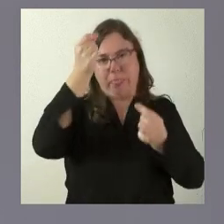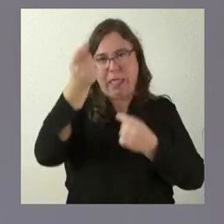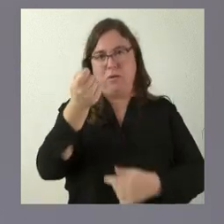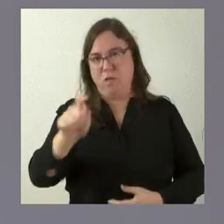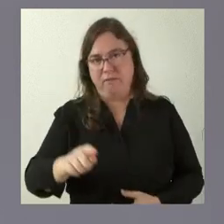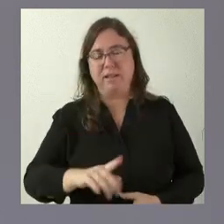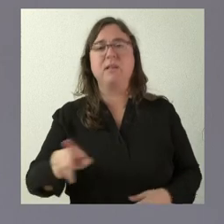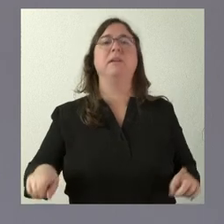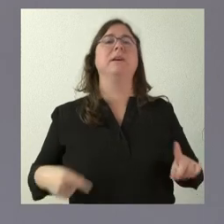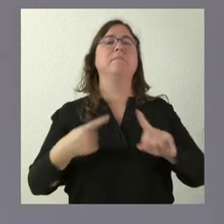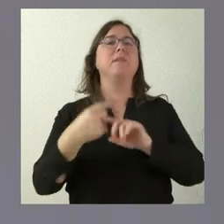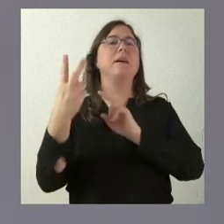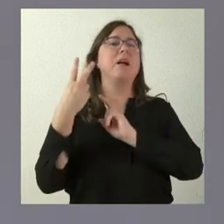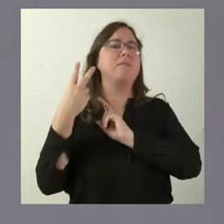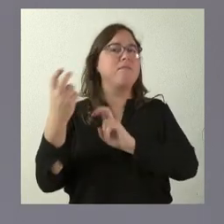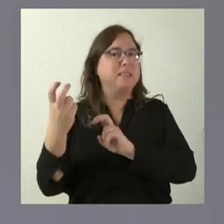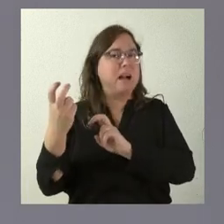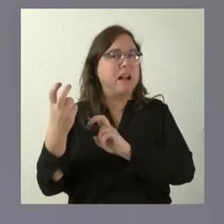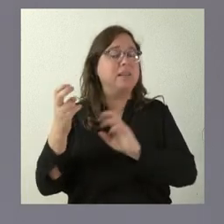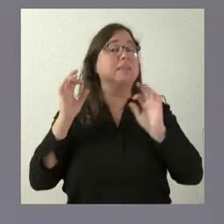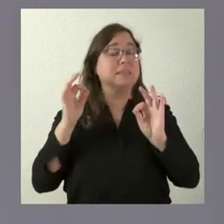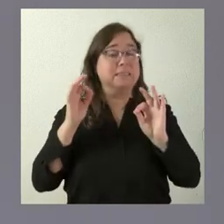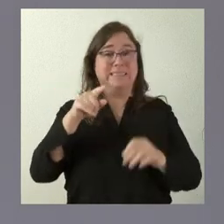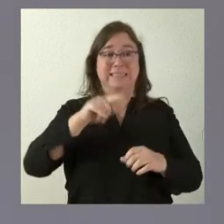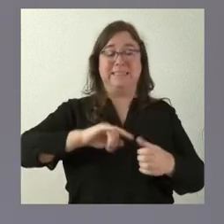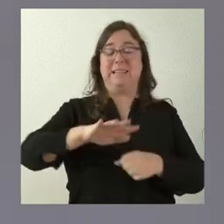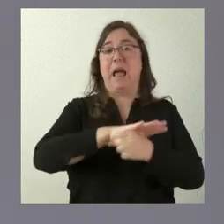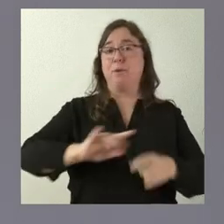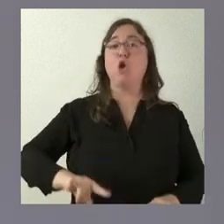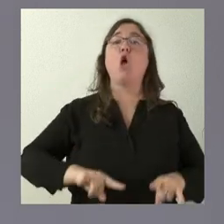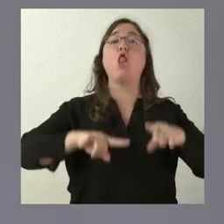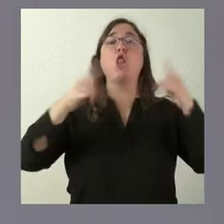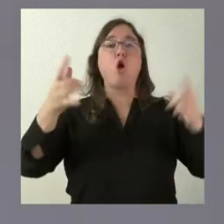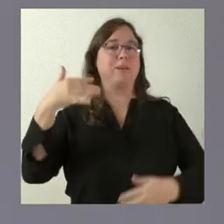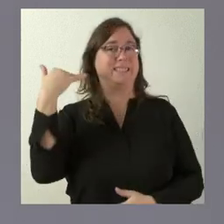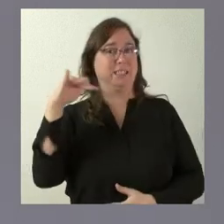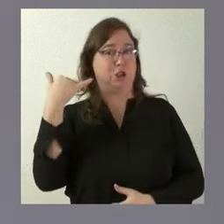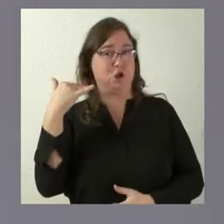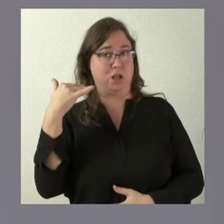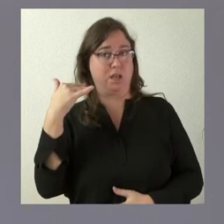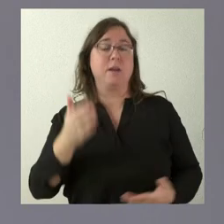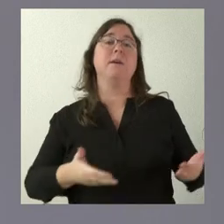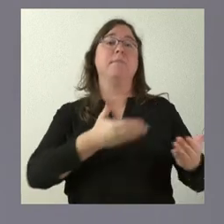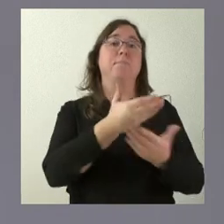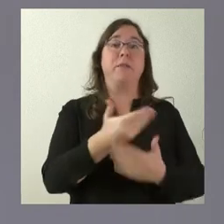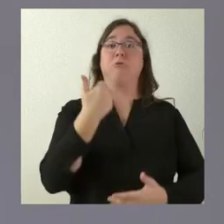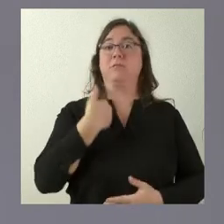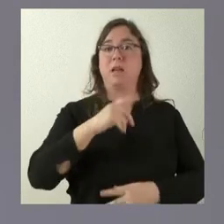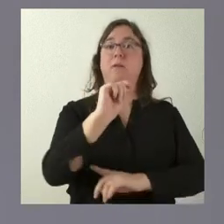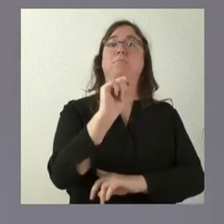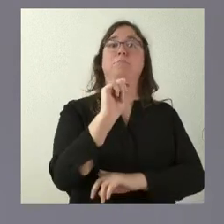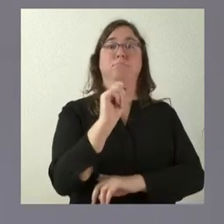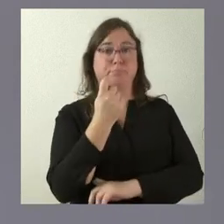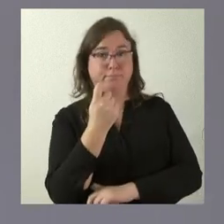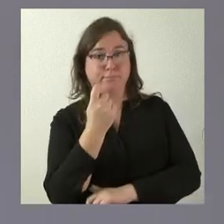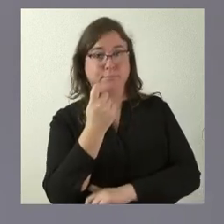y por tanto esta fiscalidad seguirá existiendo. Este doble ámbito de trabajo para Soria, el pedir que una vez que hemos conseguido esa habilitación